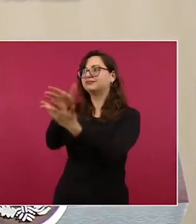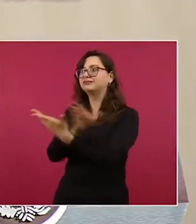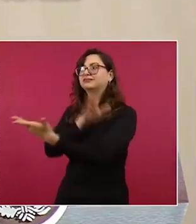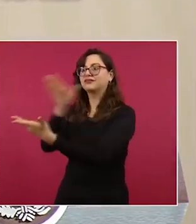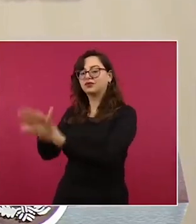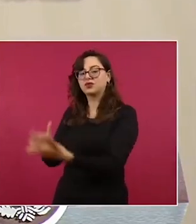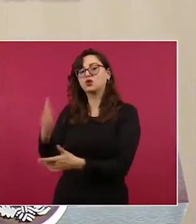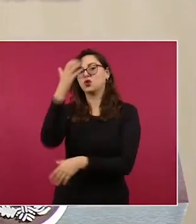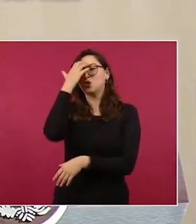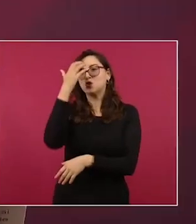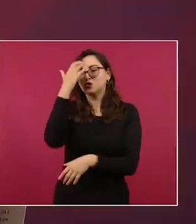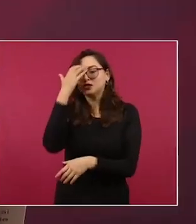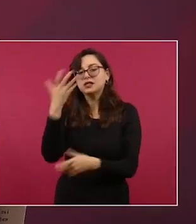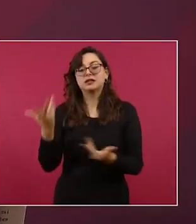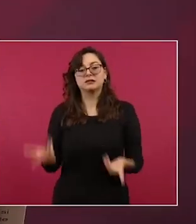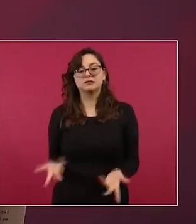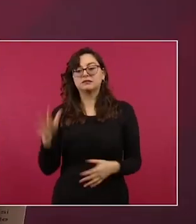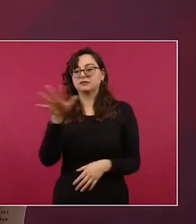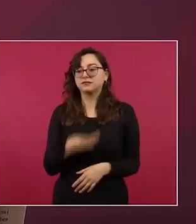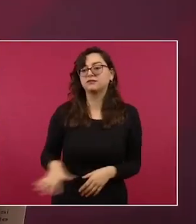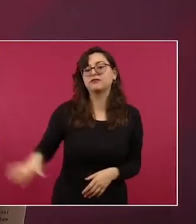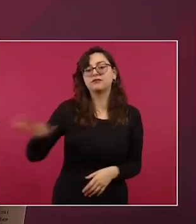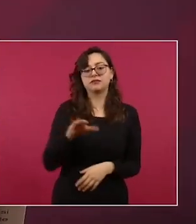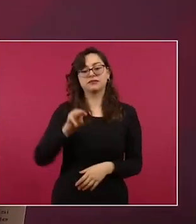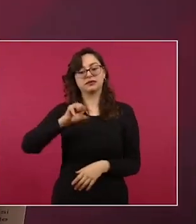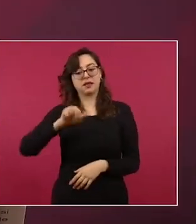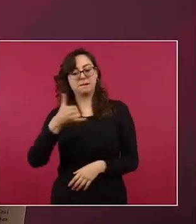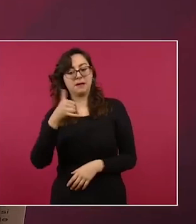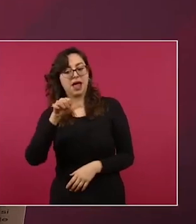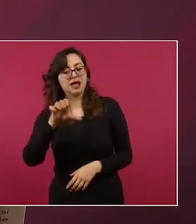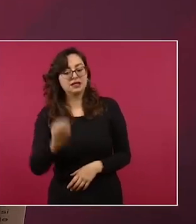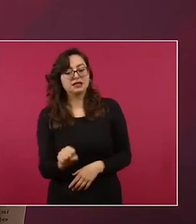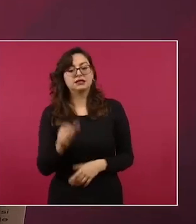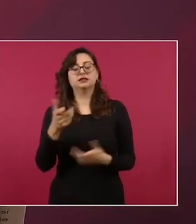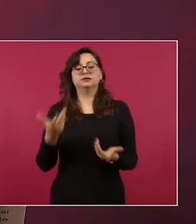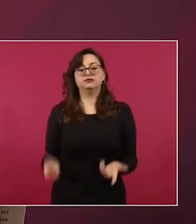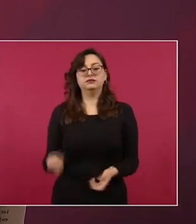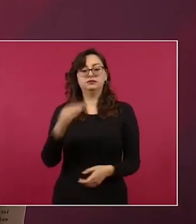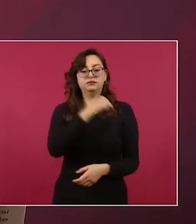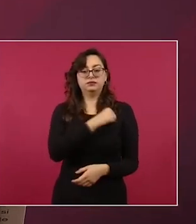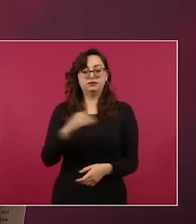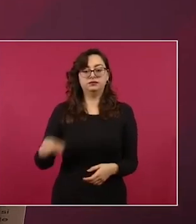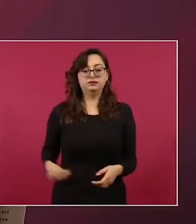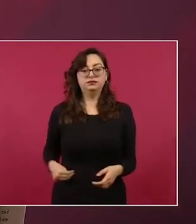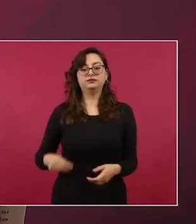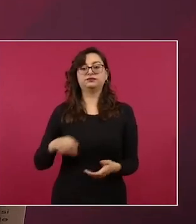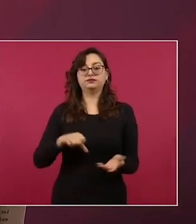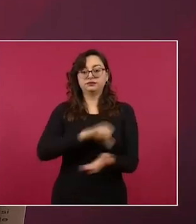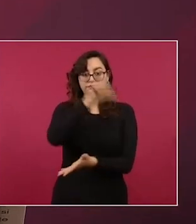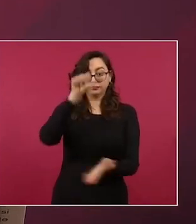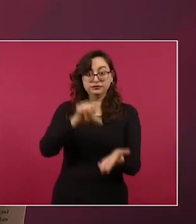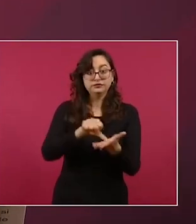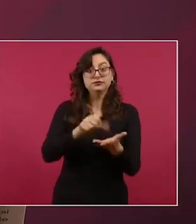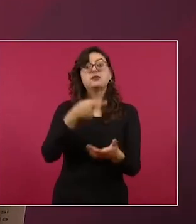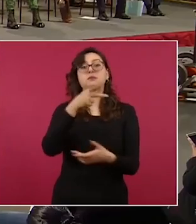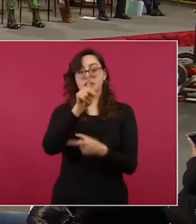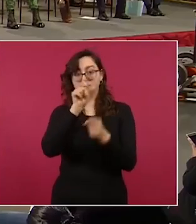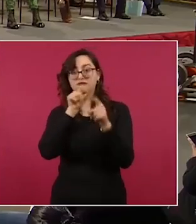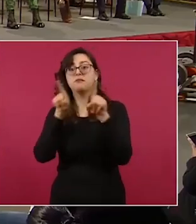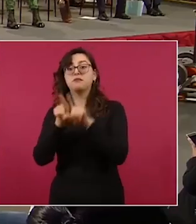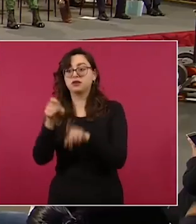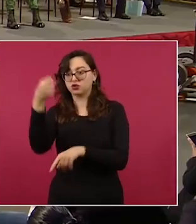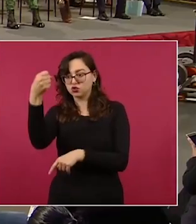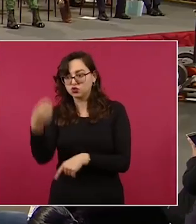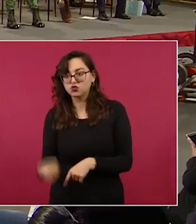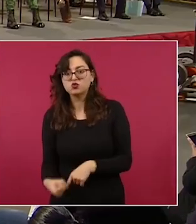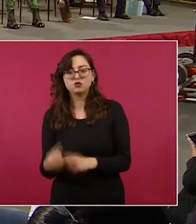a nuestros hermanos mayas, a los municipios del centro y del sur, a las personas